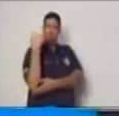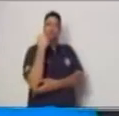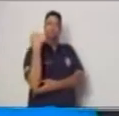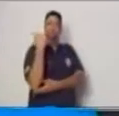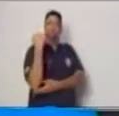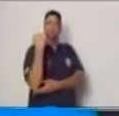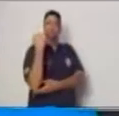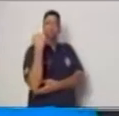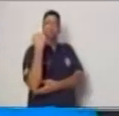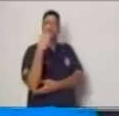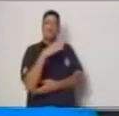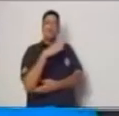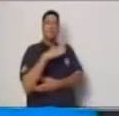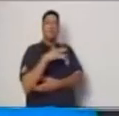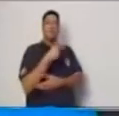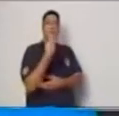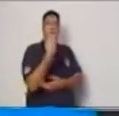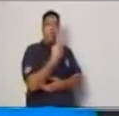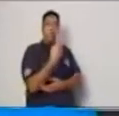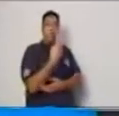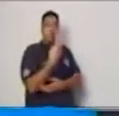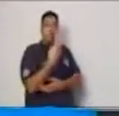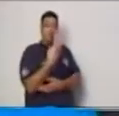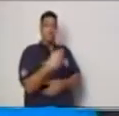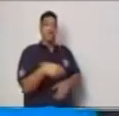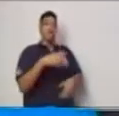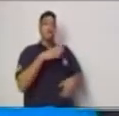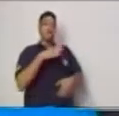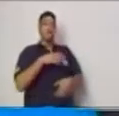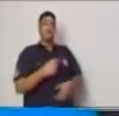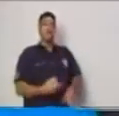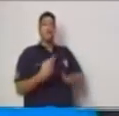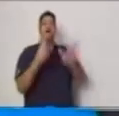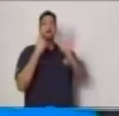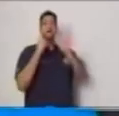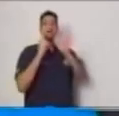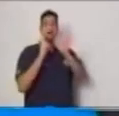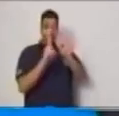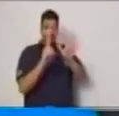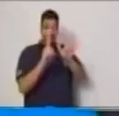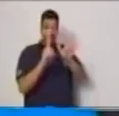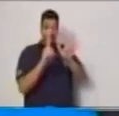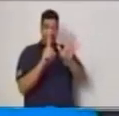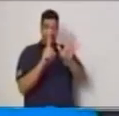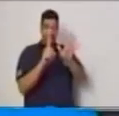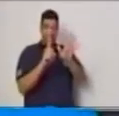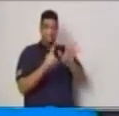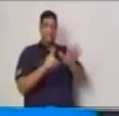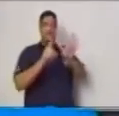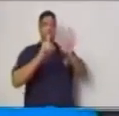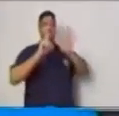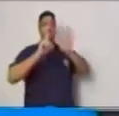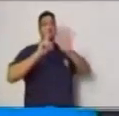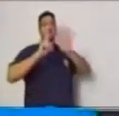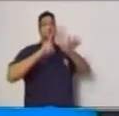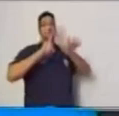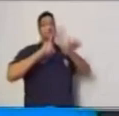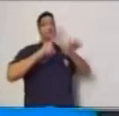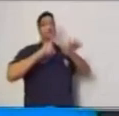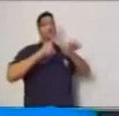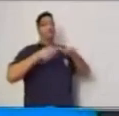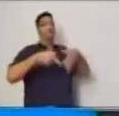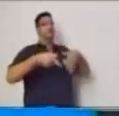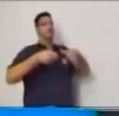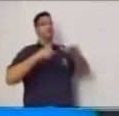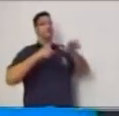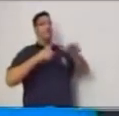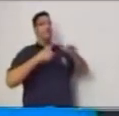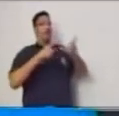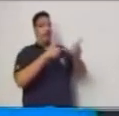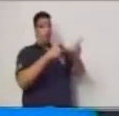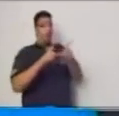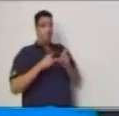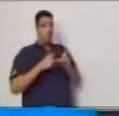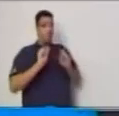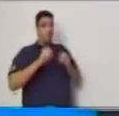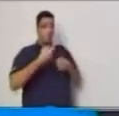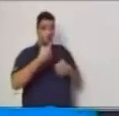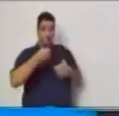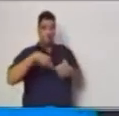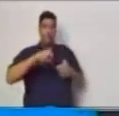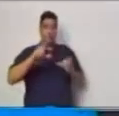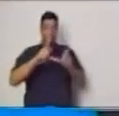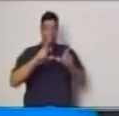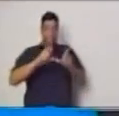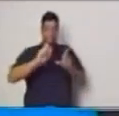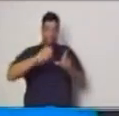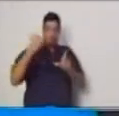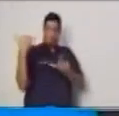seis cupones canjeables correcto si tiene tres áreas aprobadas tendrá nueve cupones canjeables